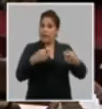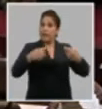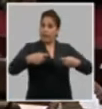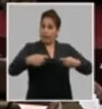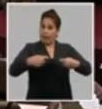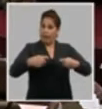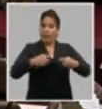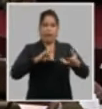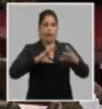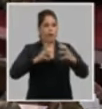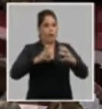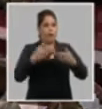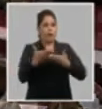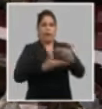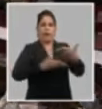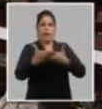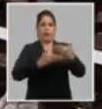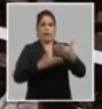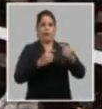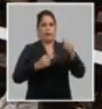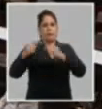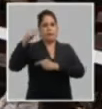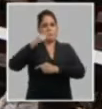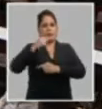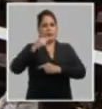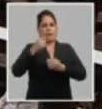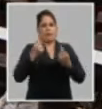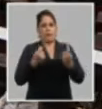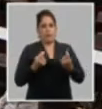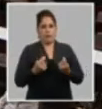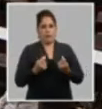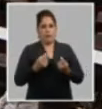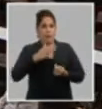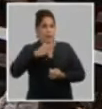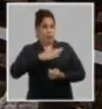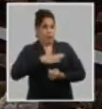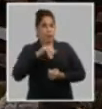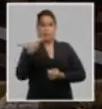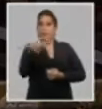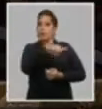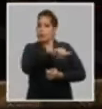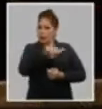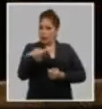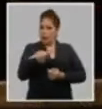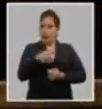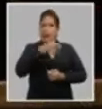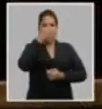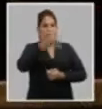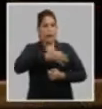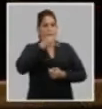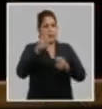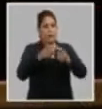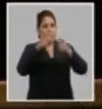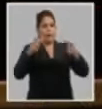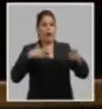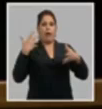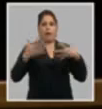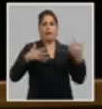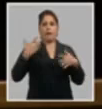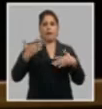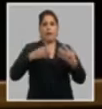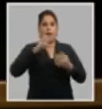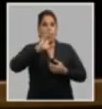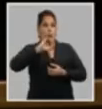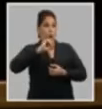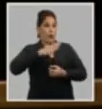será la forma de gestión dominante en la economía. al propio tiempo alerta que la ampliación de las actividades de